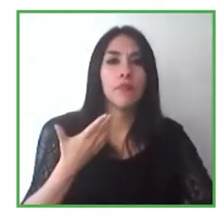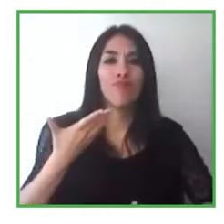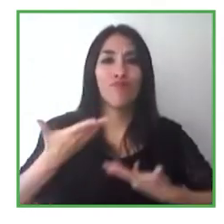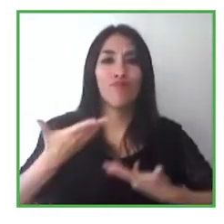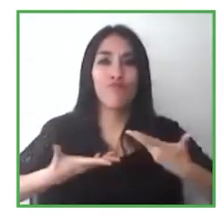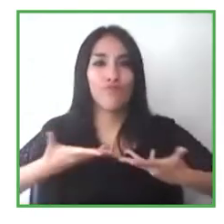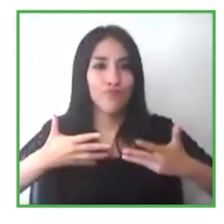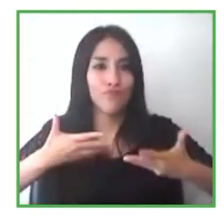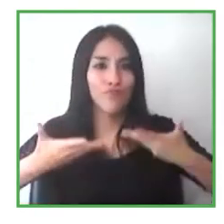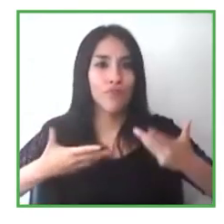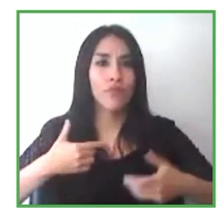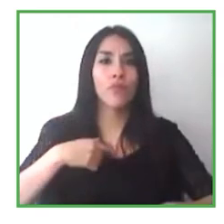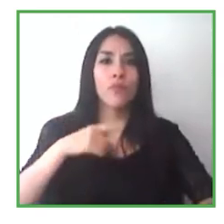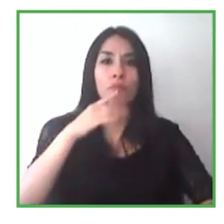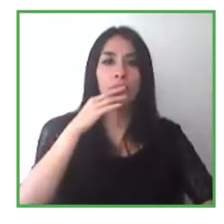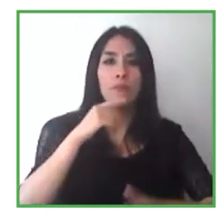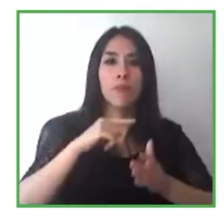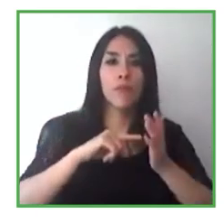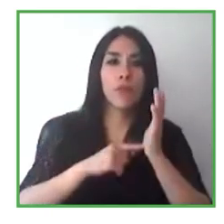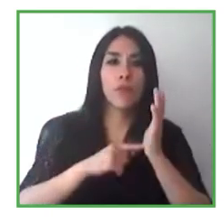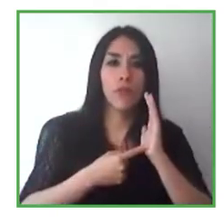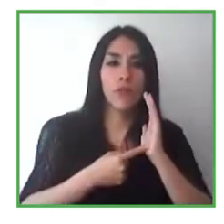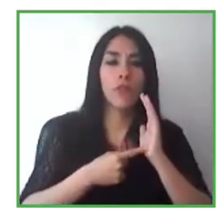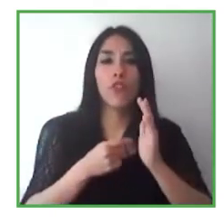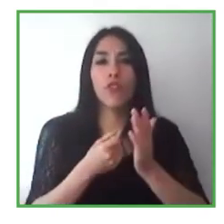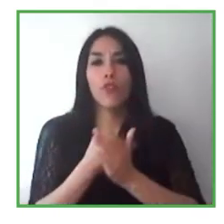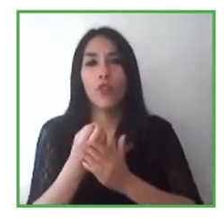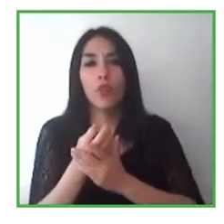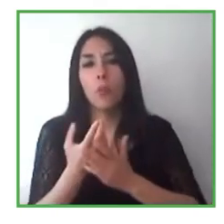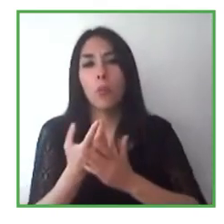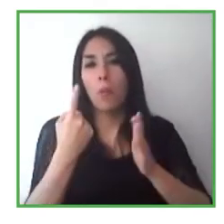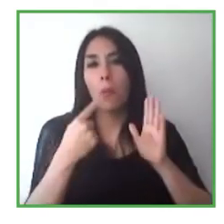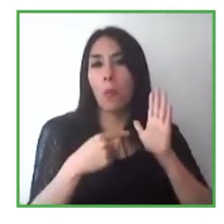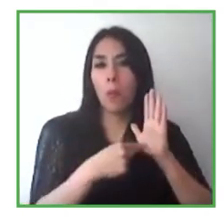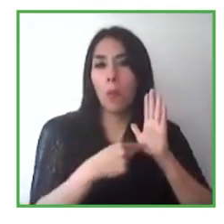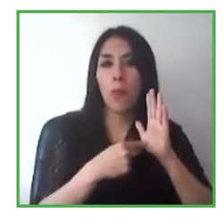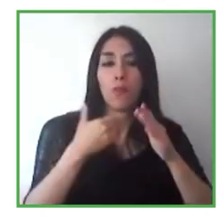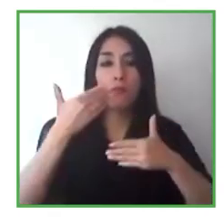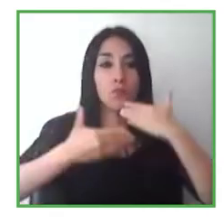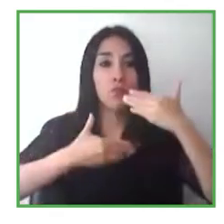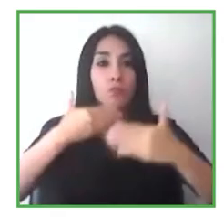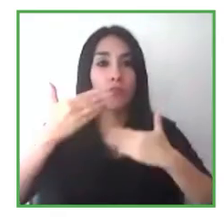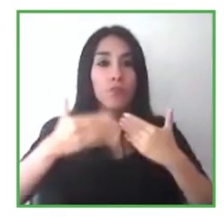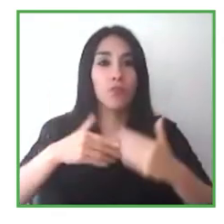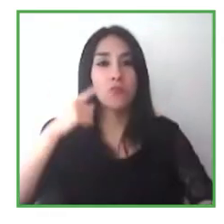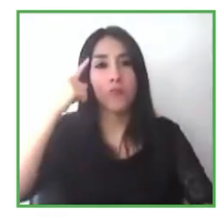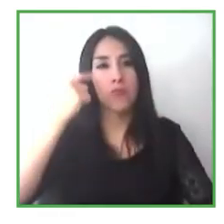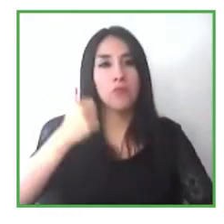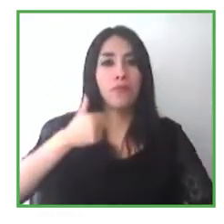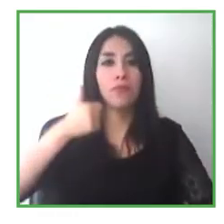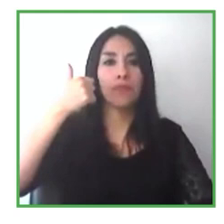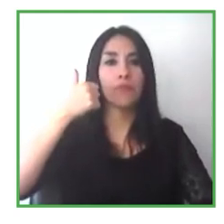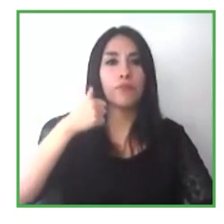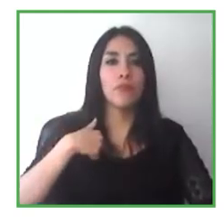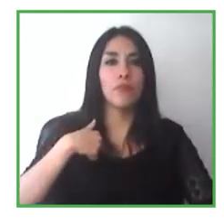y la información como un punto activador, creo que es un muy buen punto, creo que todos dependemos más del TI ahora, ¿cierto?